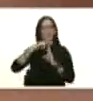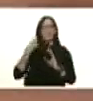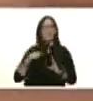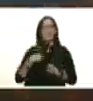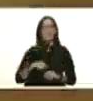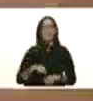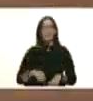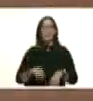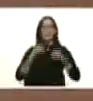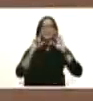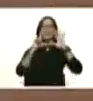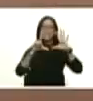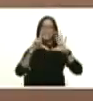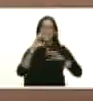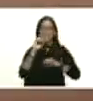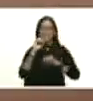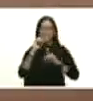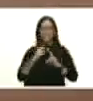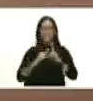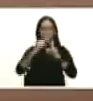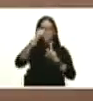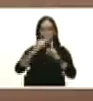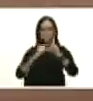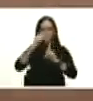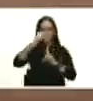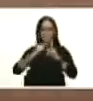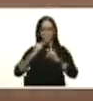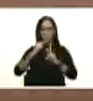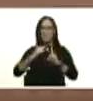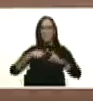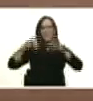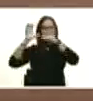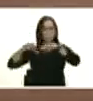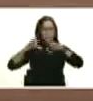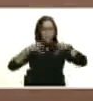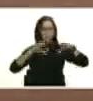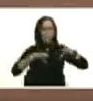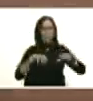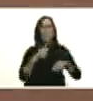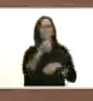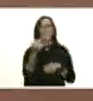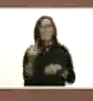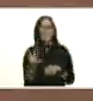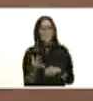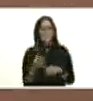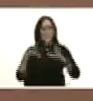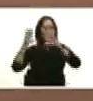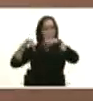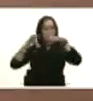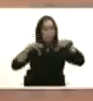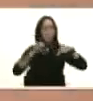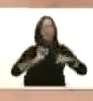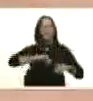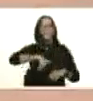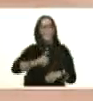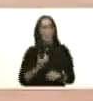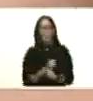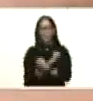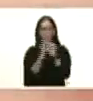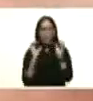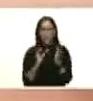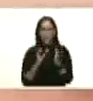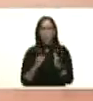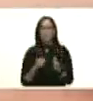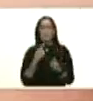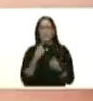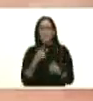pluviómetros que nos dan una alerta temprana de la cantidad de lluvias para poder por supuesto desalojar